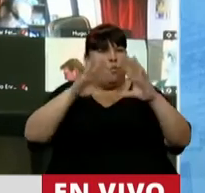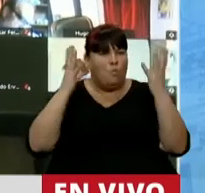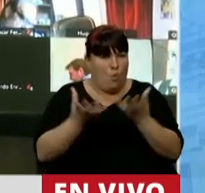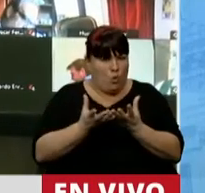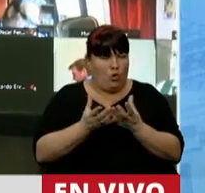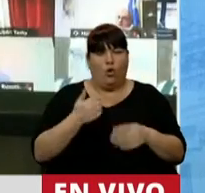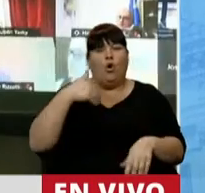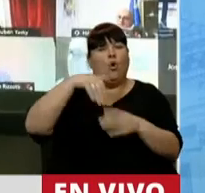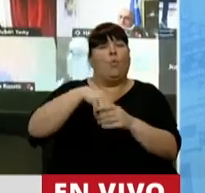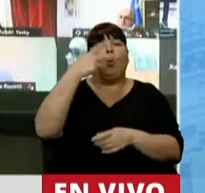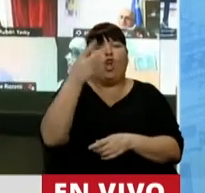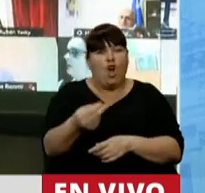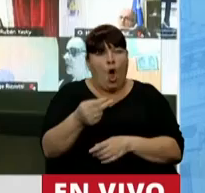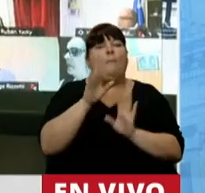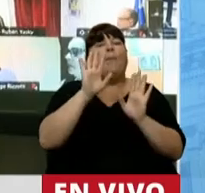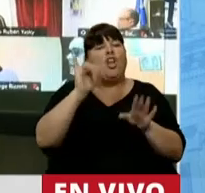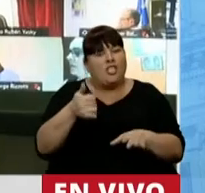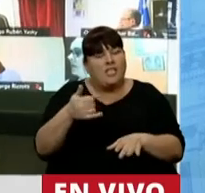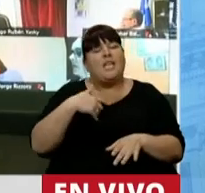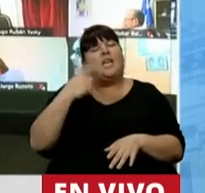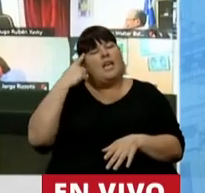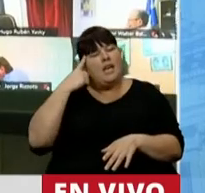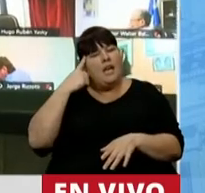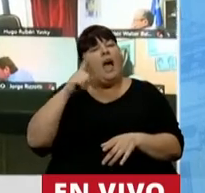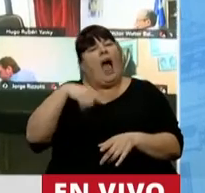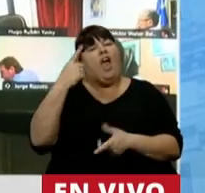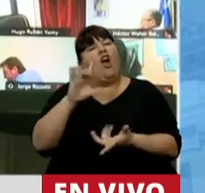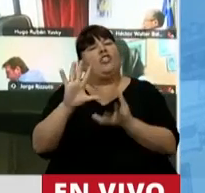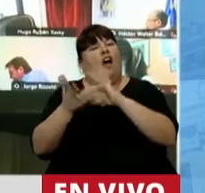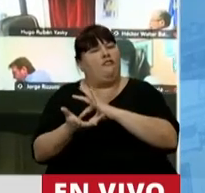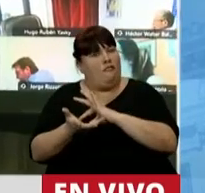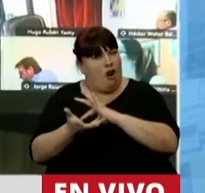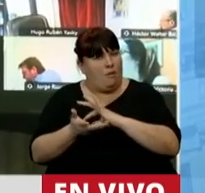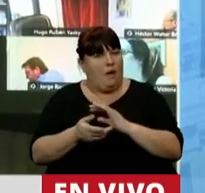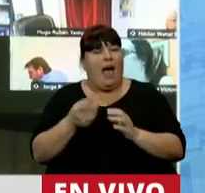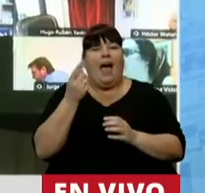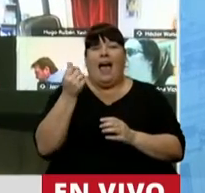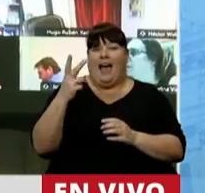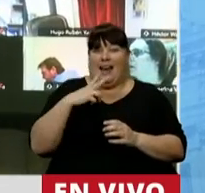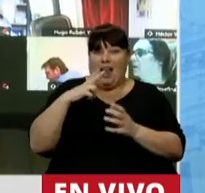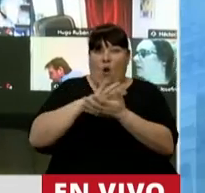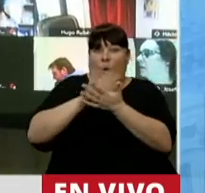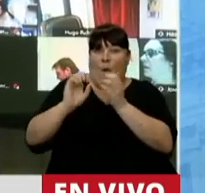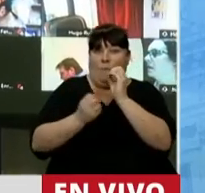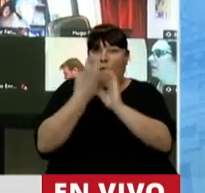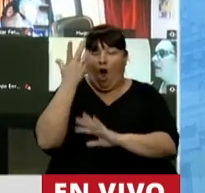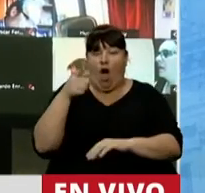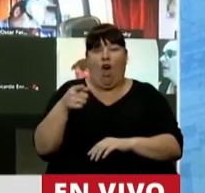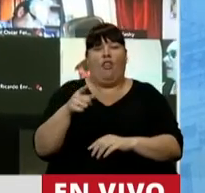Será un voto negativo, pero afirmativo que existe otro camino. El capitalismo moderno,